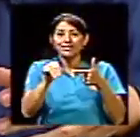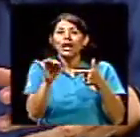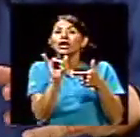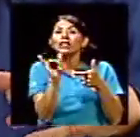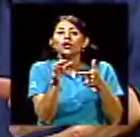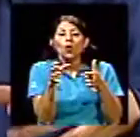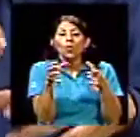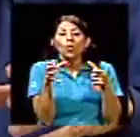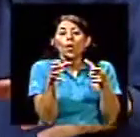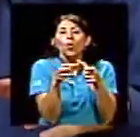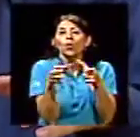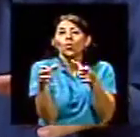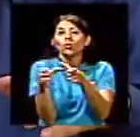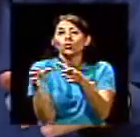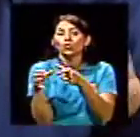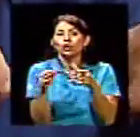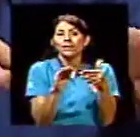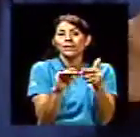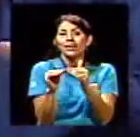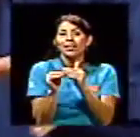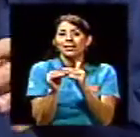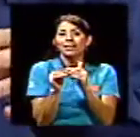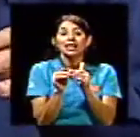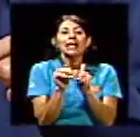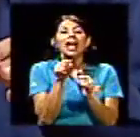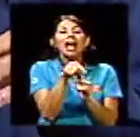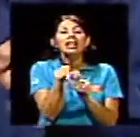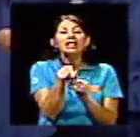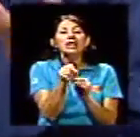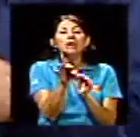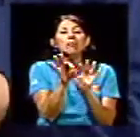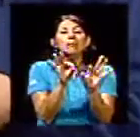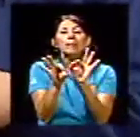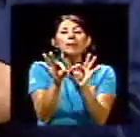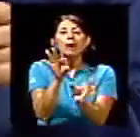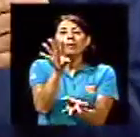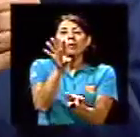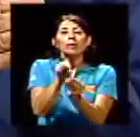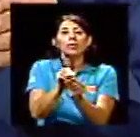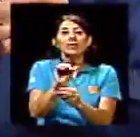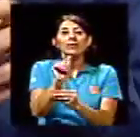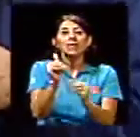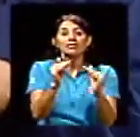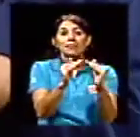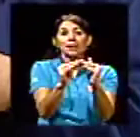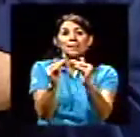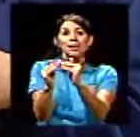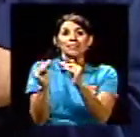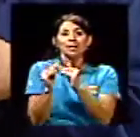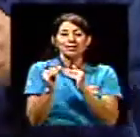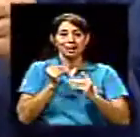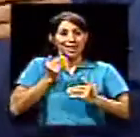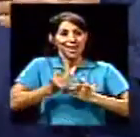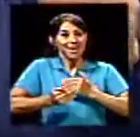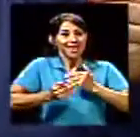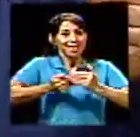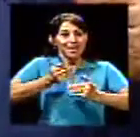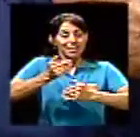son conjuntos de viviendas en los mapas, y ahí seleccionás una muestra de 10, 15 viviendas, y esas son las que visitás. Va a por etapas. Y entonces,